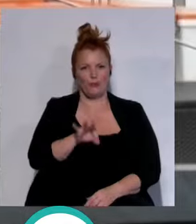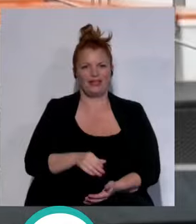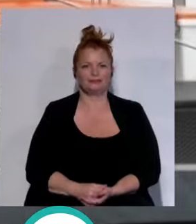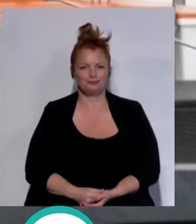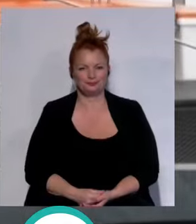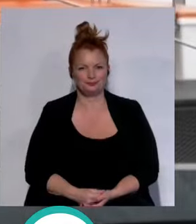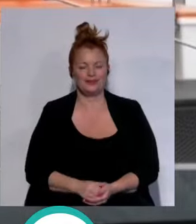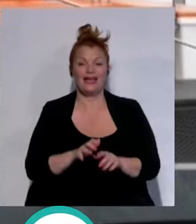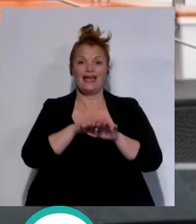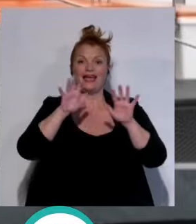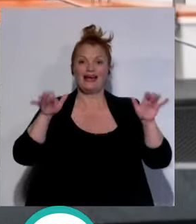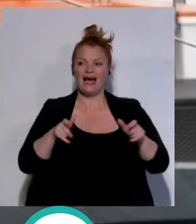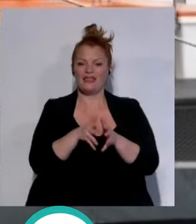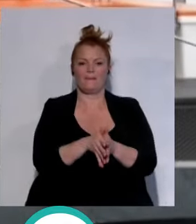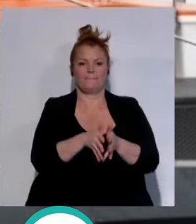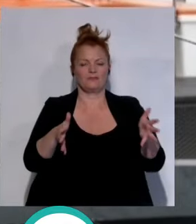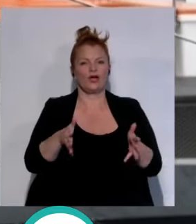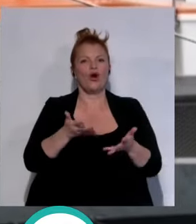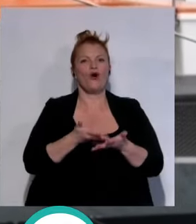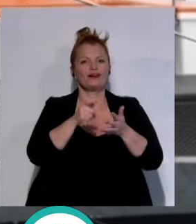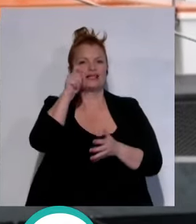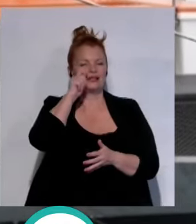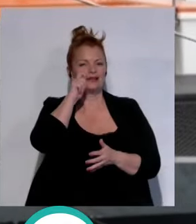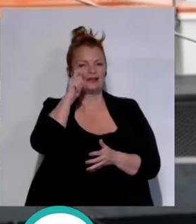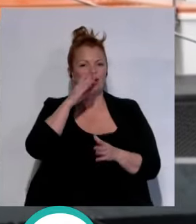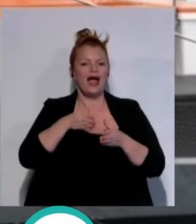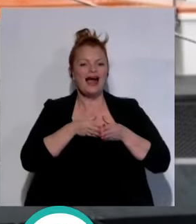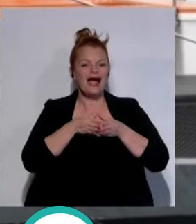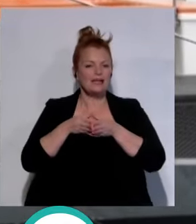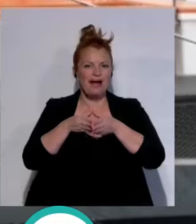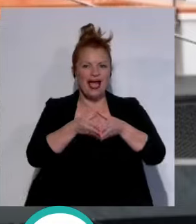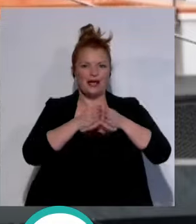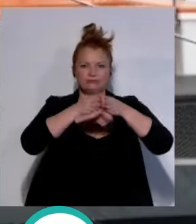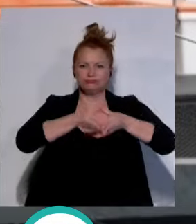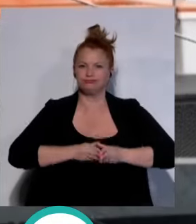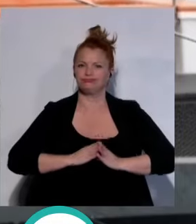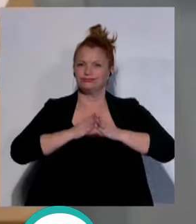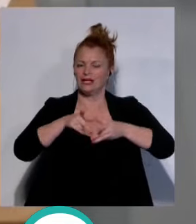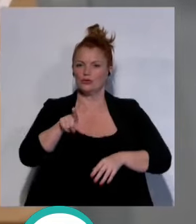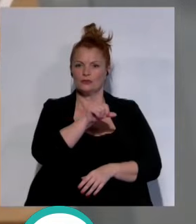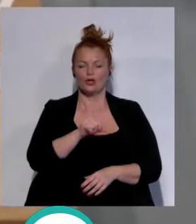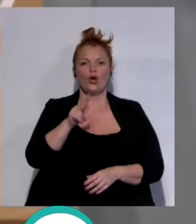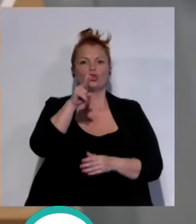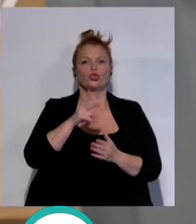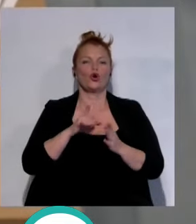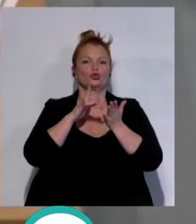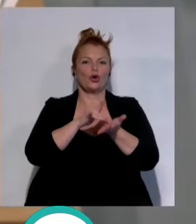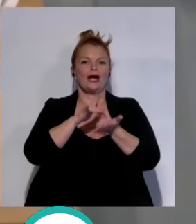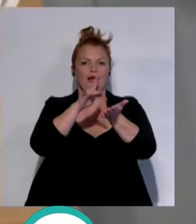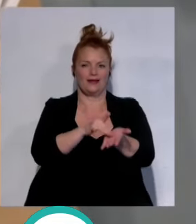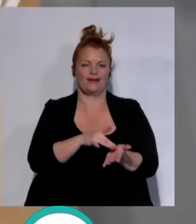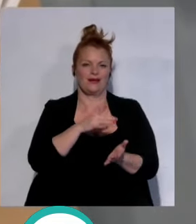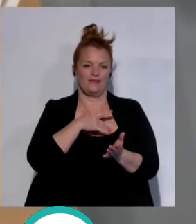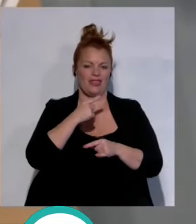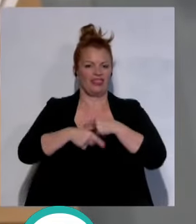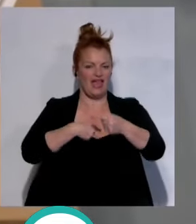Cádiz incrementa su oferta turística con un exclusivo catamarán que ofrece desde esta semana dos rutas diarias desde el muelle ciudad